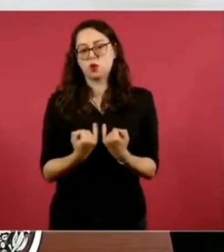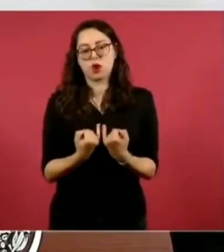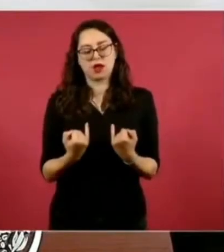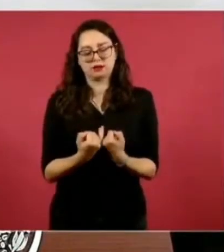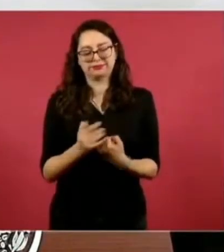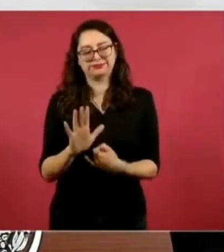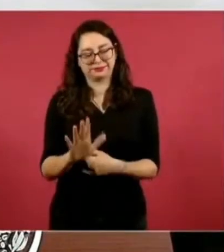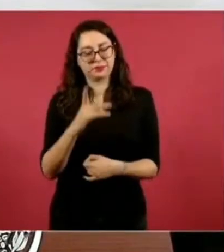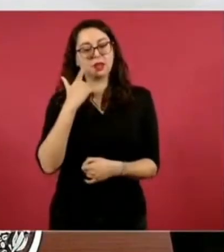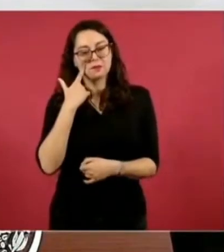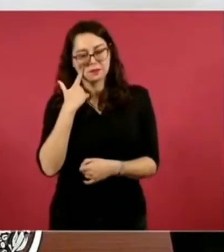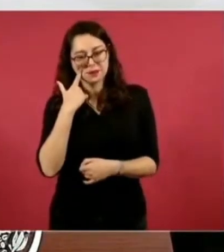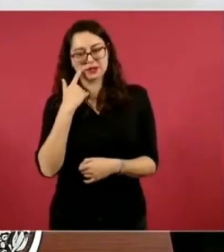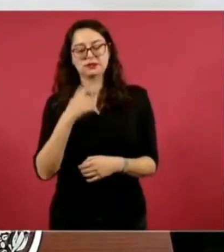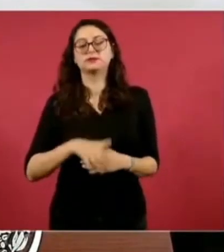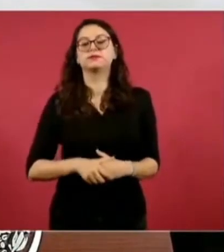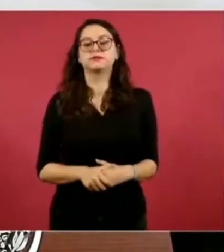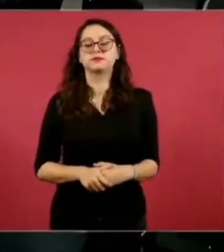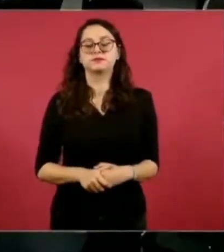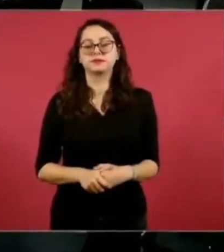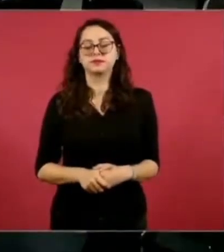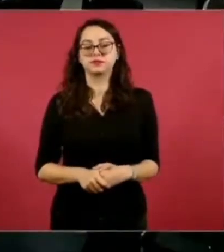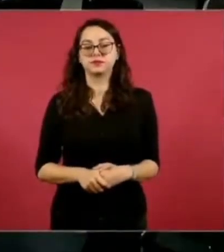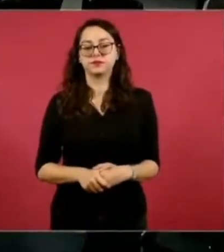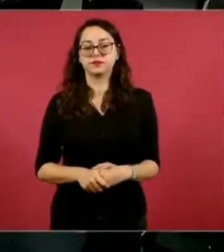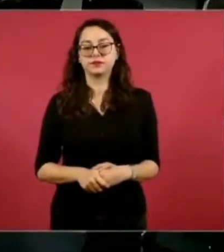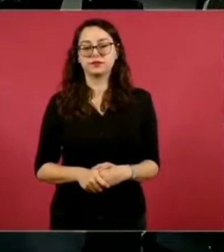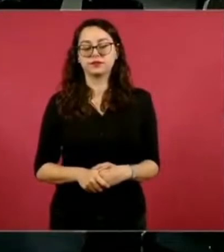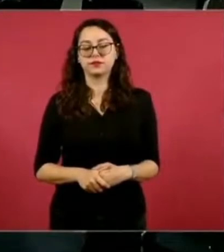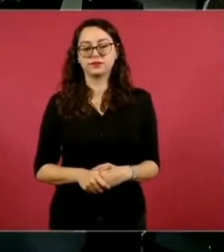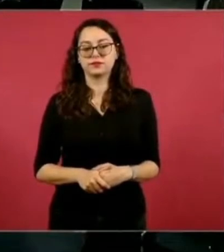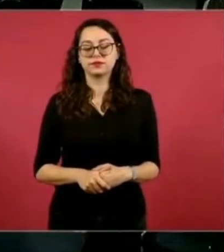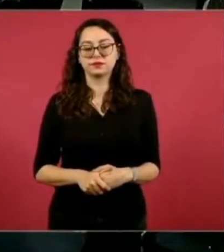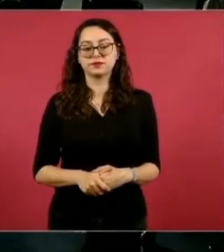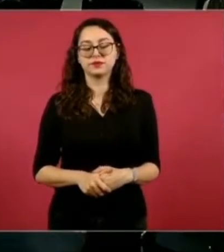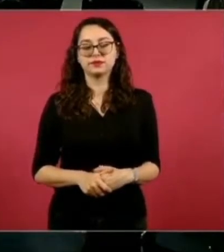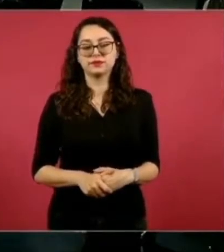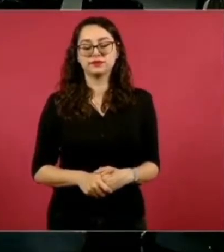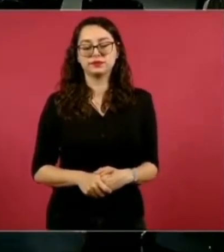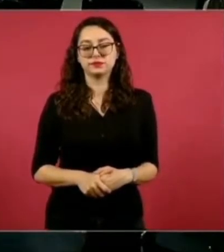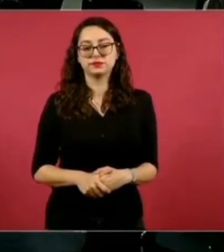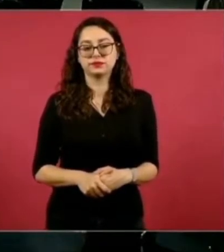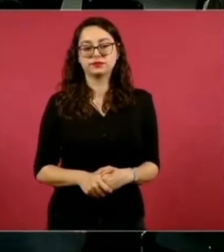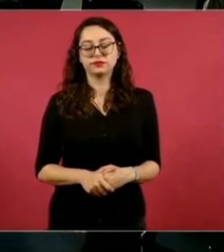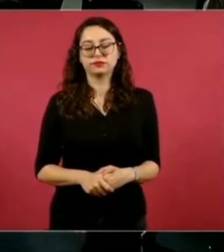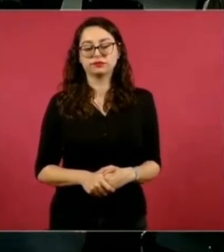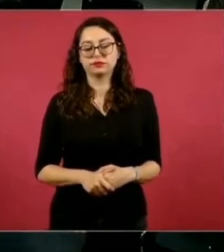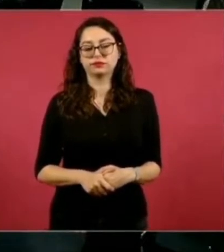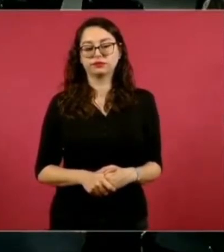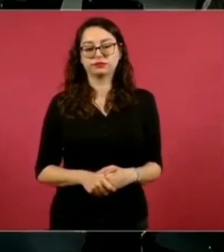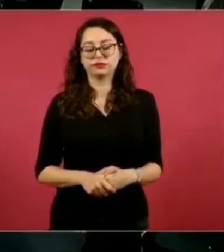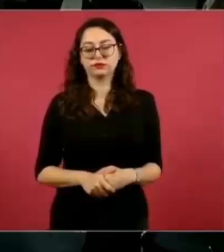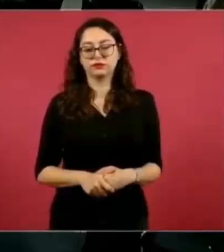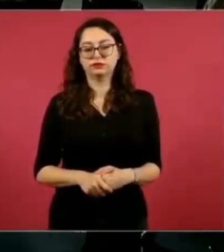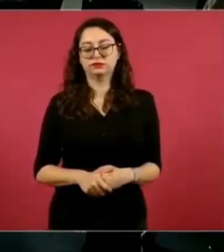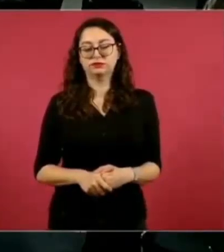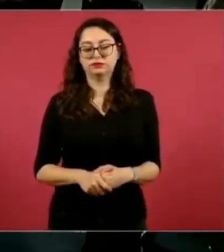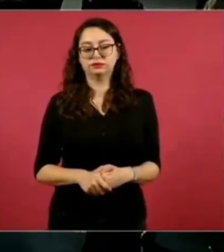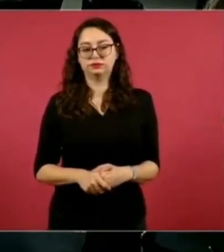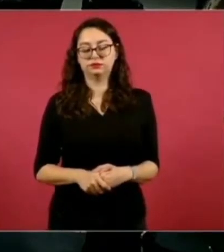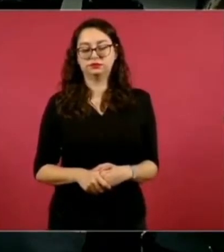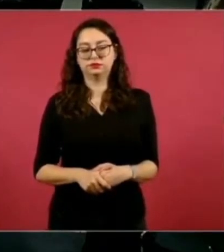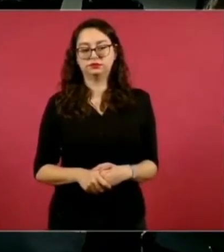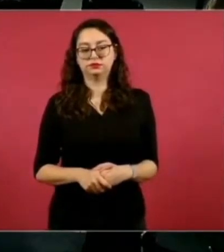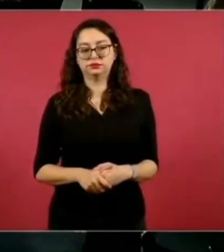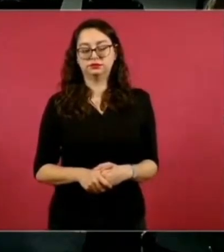miren, una ventaja adicional del triunfo que ahora